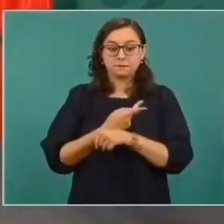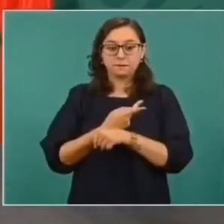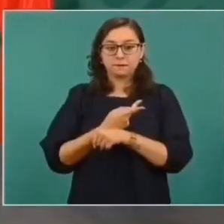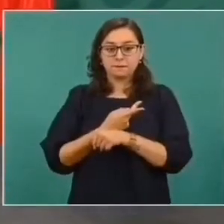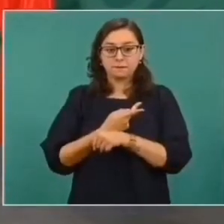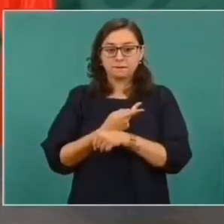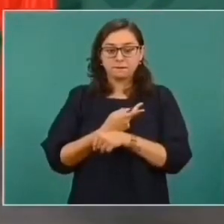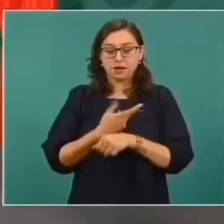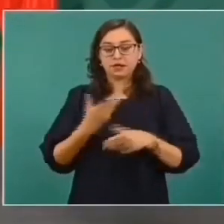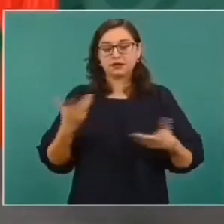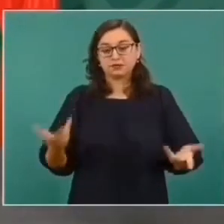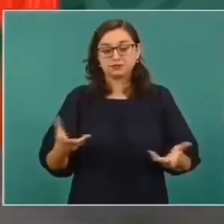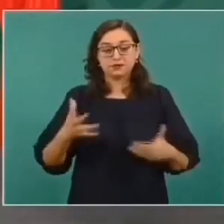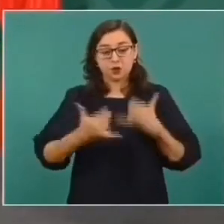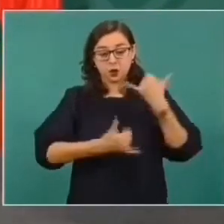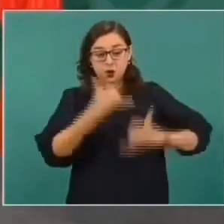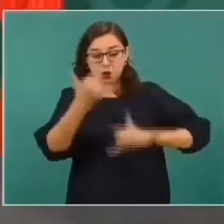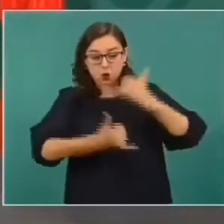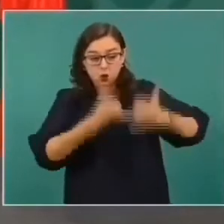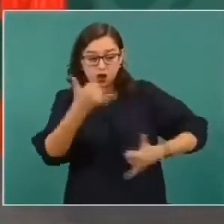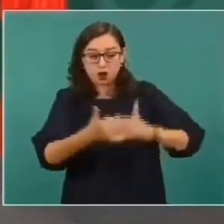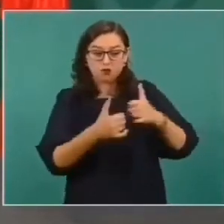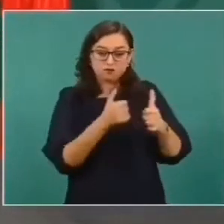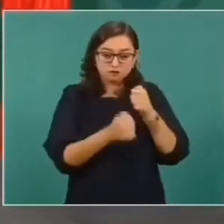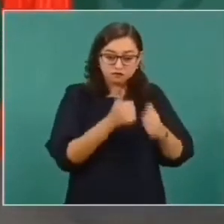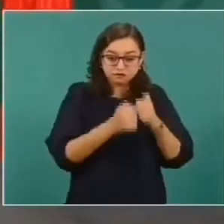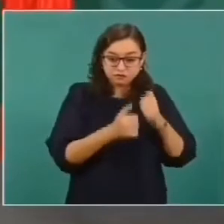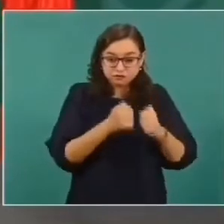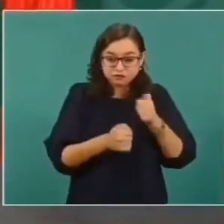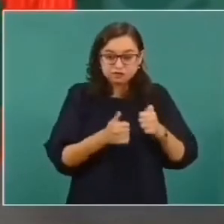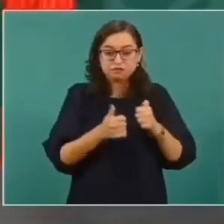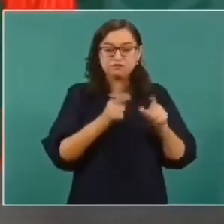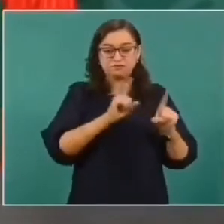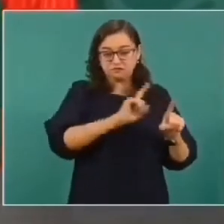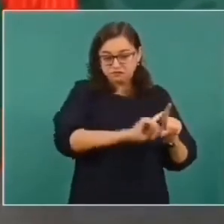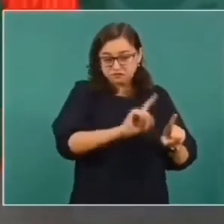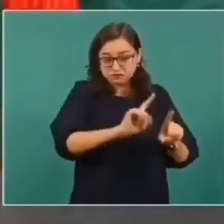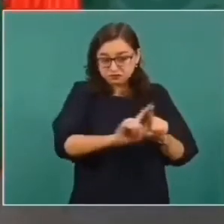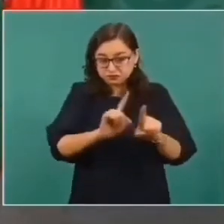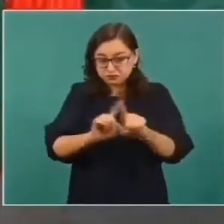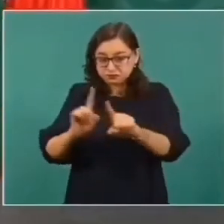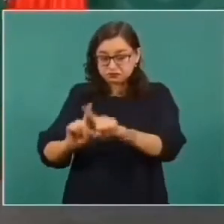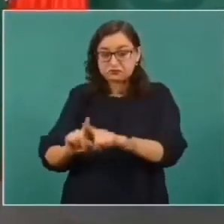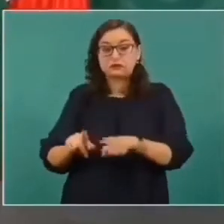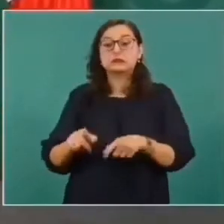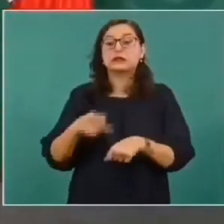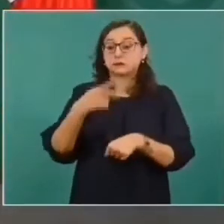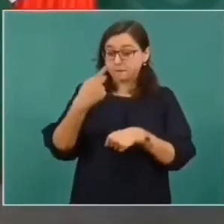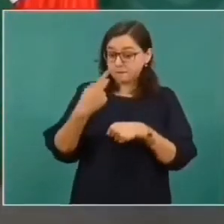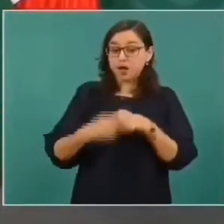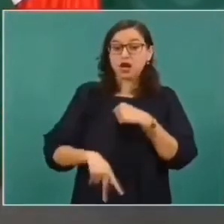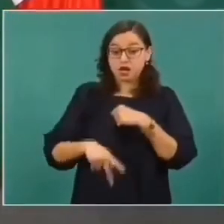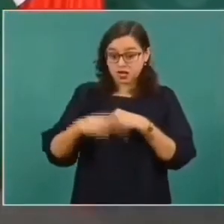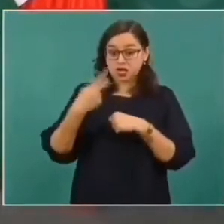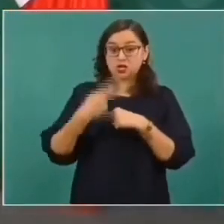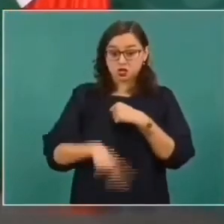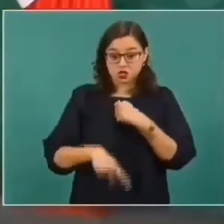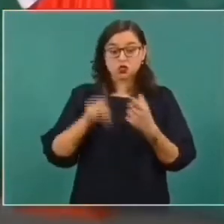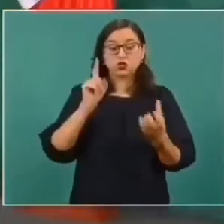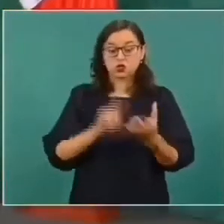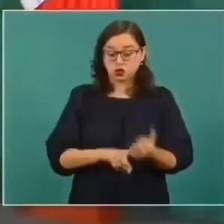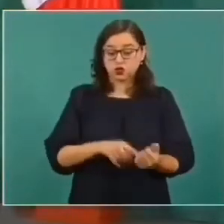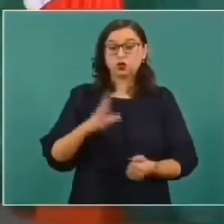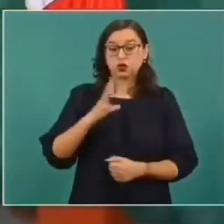del Nintendo, todo esto que resulta